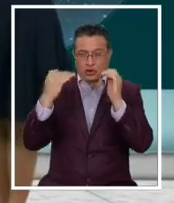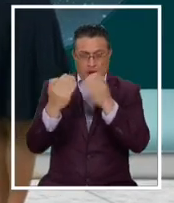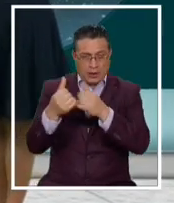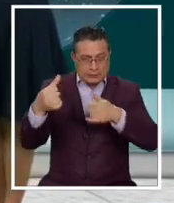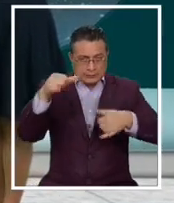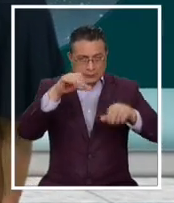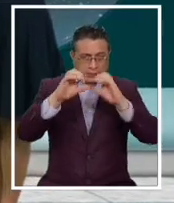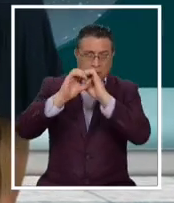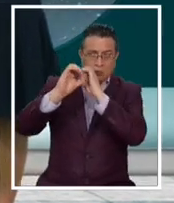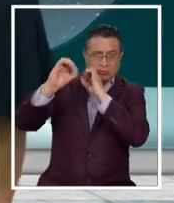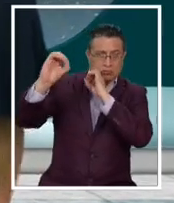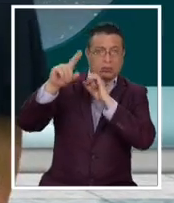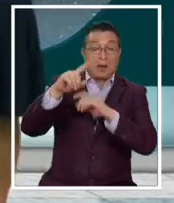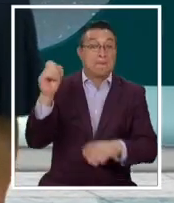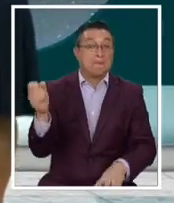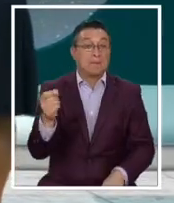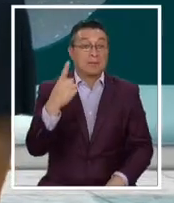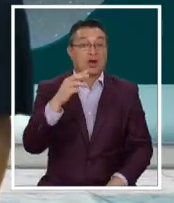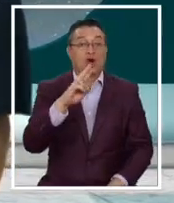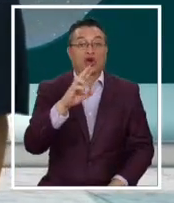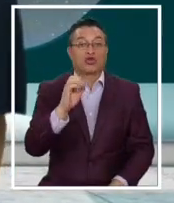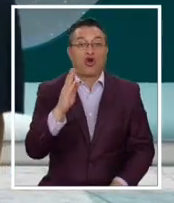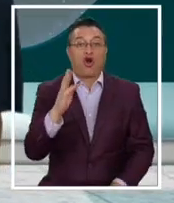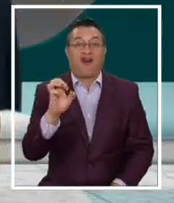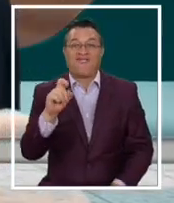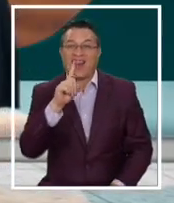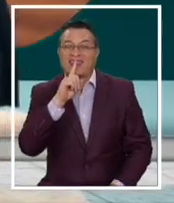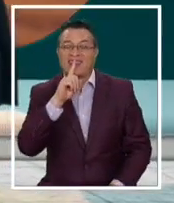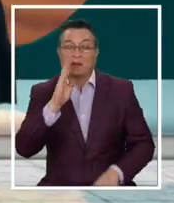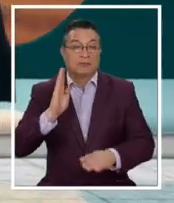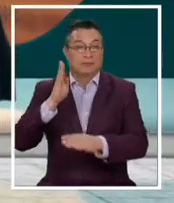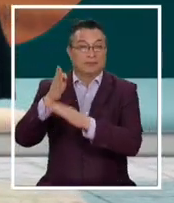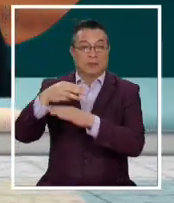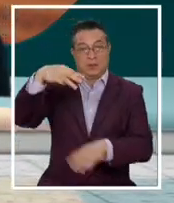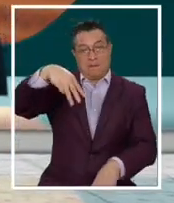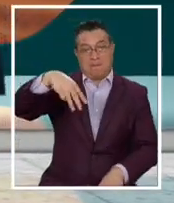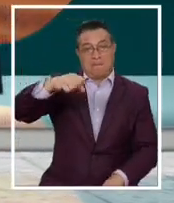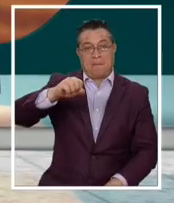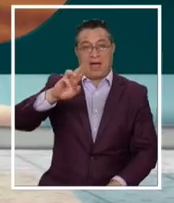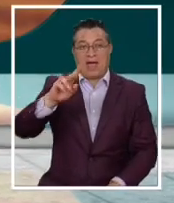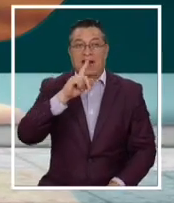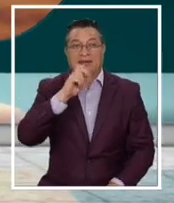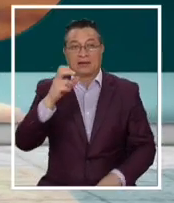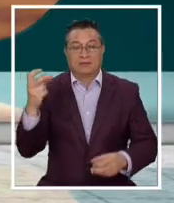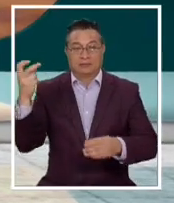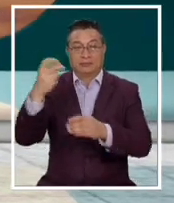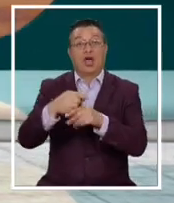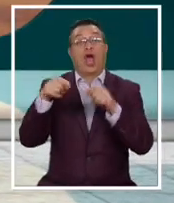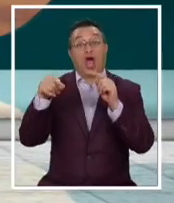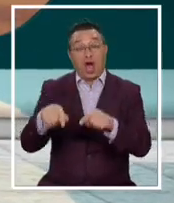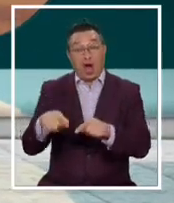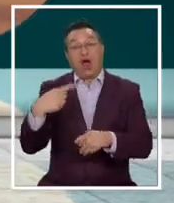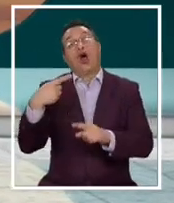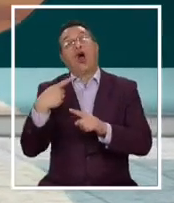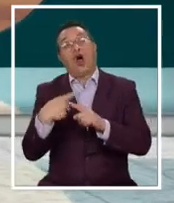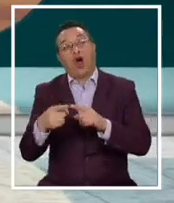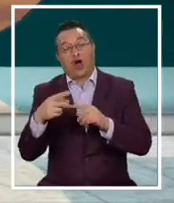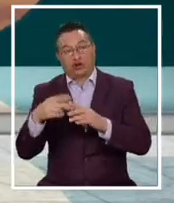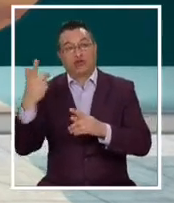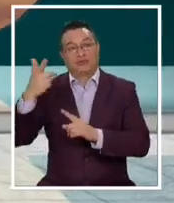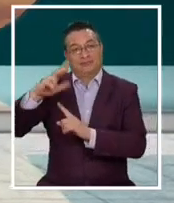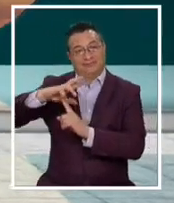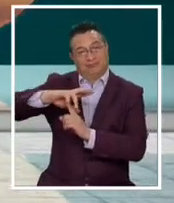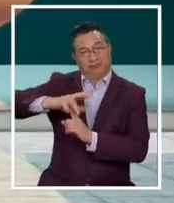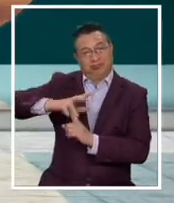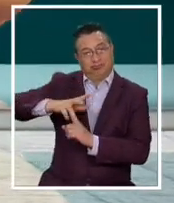científico, porque primero fue la llegada del rover Perseverance a Marte, pero ahora se suma el vuelo del Ingenuity, un